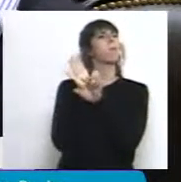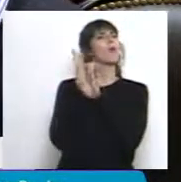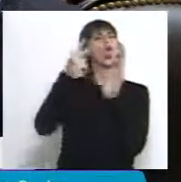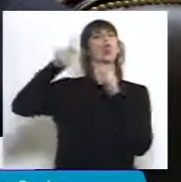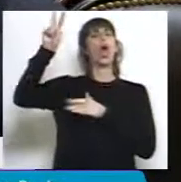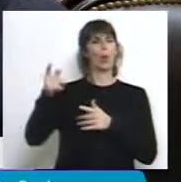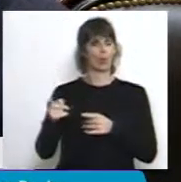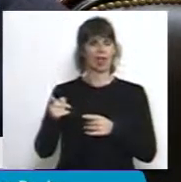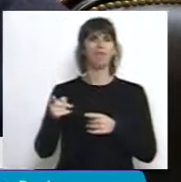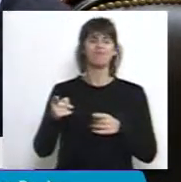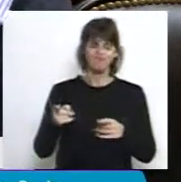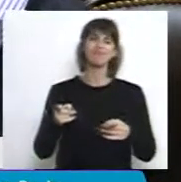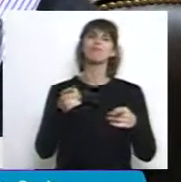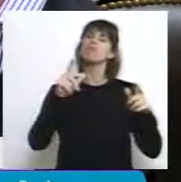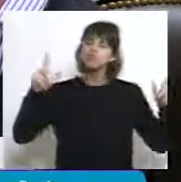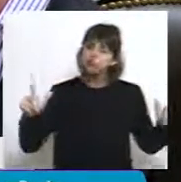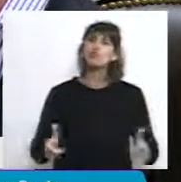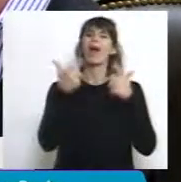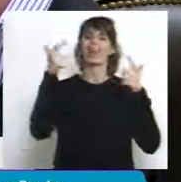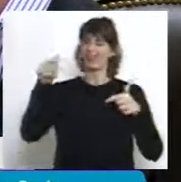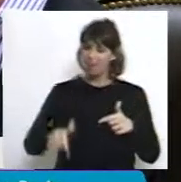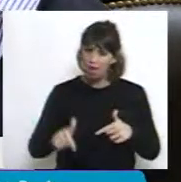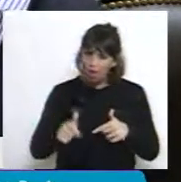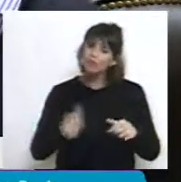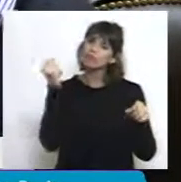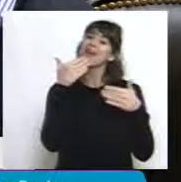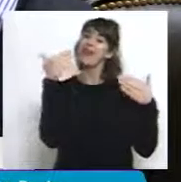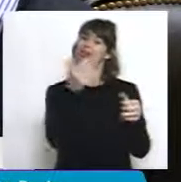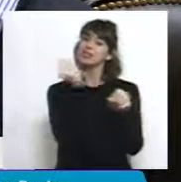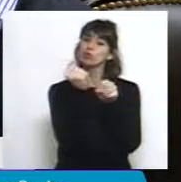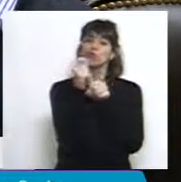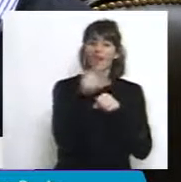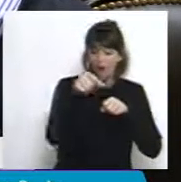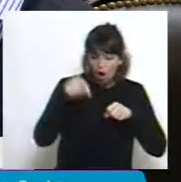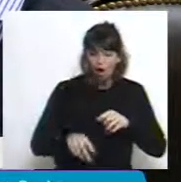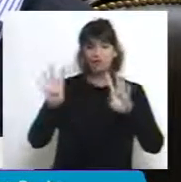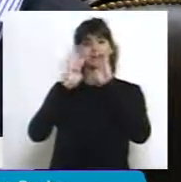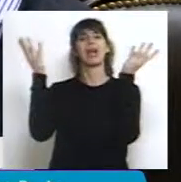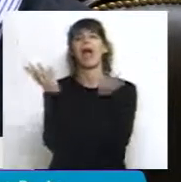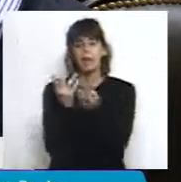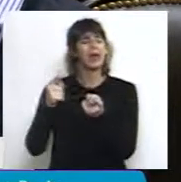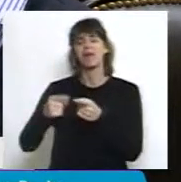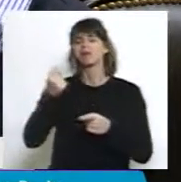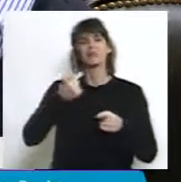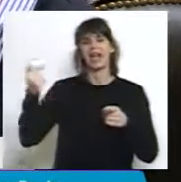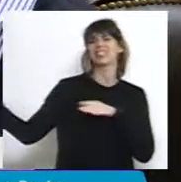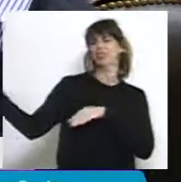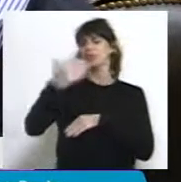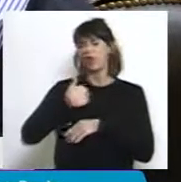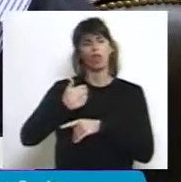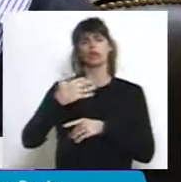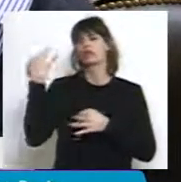bienvenido sea el fruto de ese trabajo porque hoy esta Cámara, con una mayoría enorme, va a votar a favor.